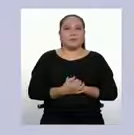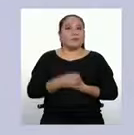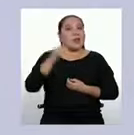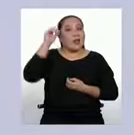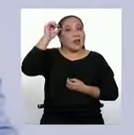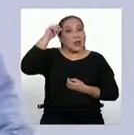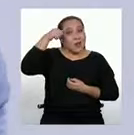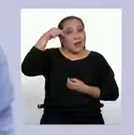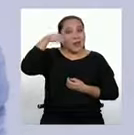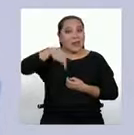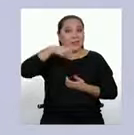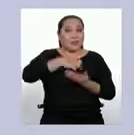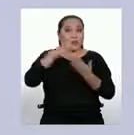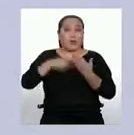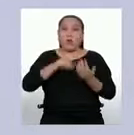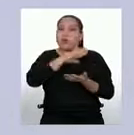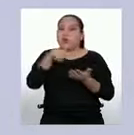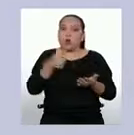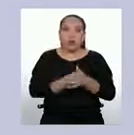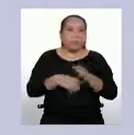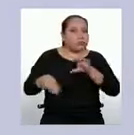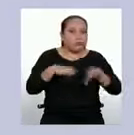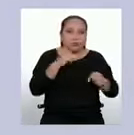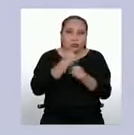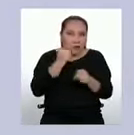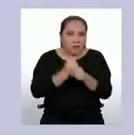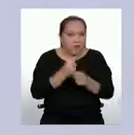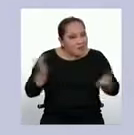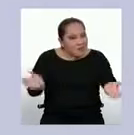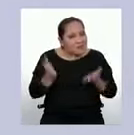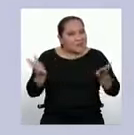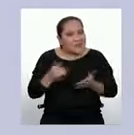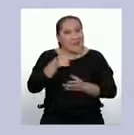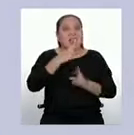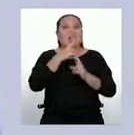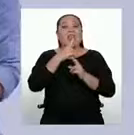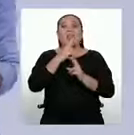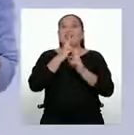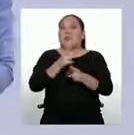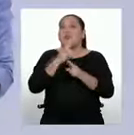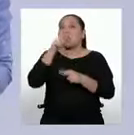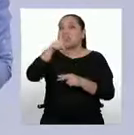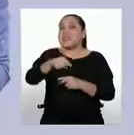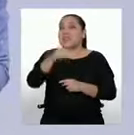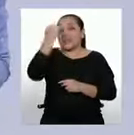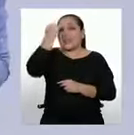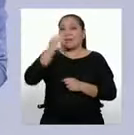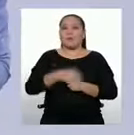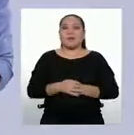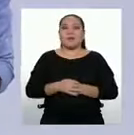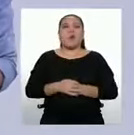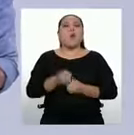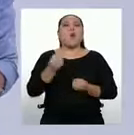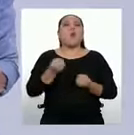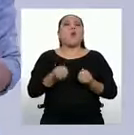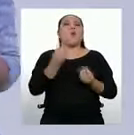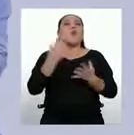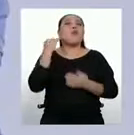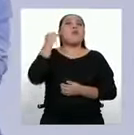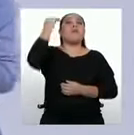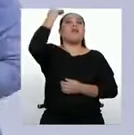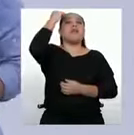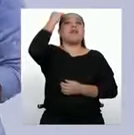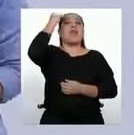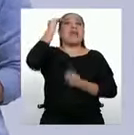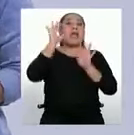Recuerda que en este programa todos siempre nos ponemos en acción. Así que te animamos a resolver el siguiente desafío. Consigue la estatura de 15 amigos o